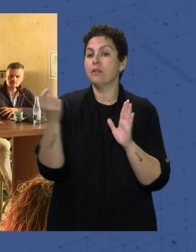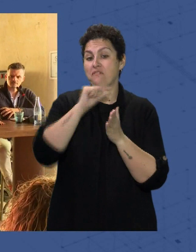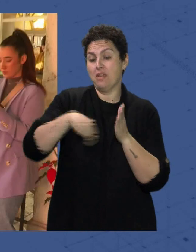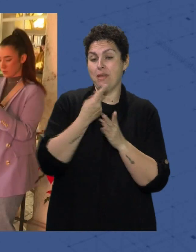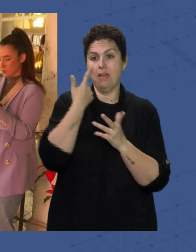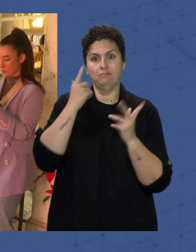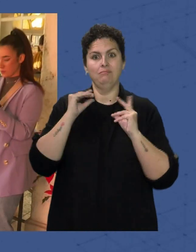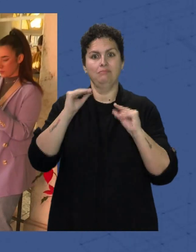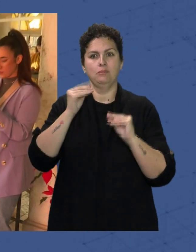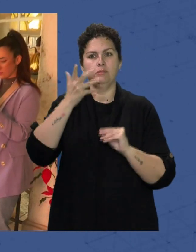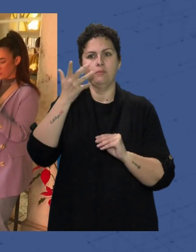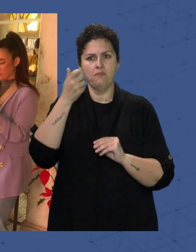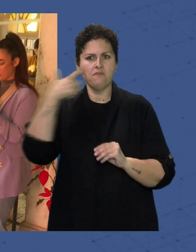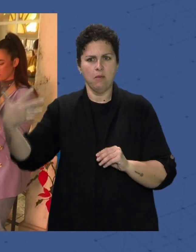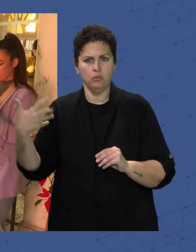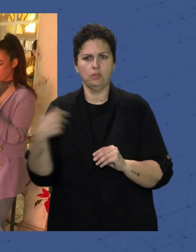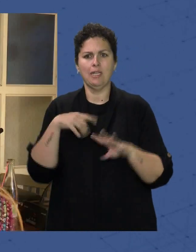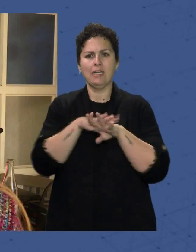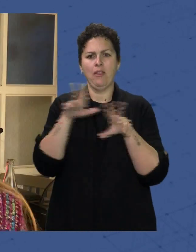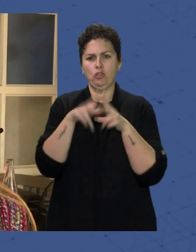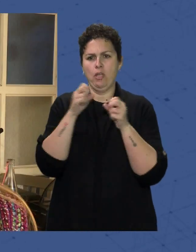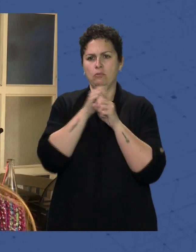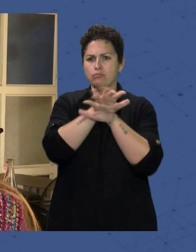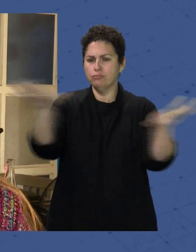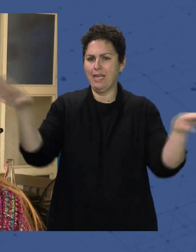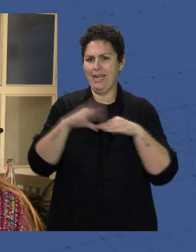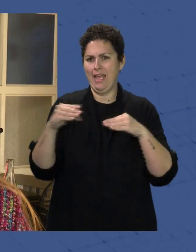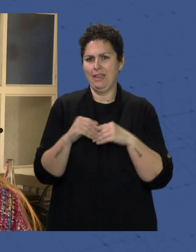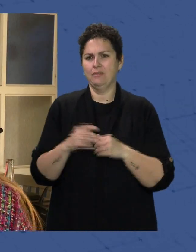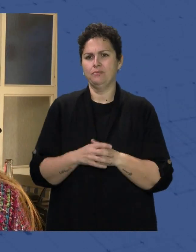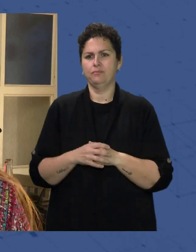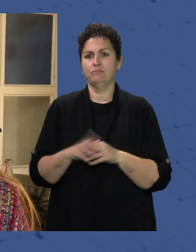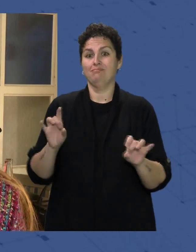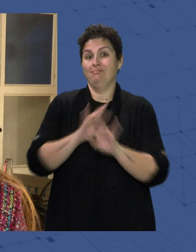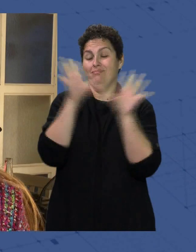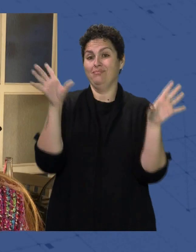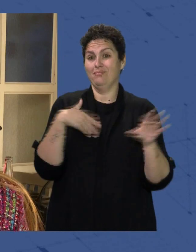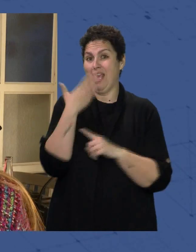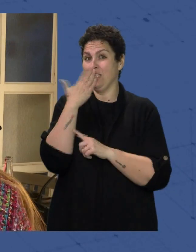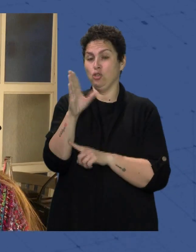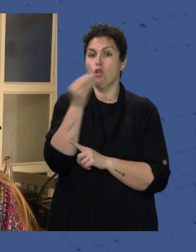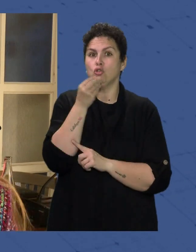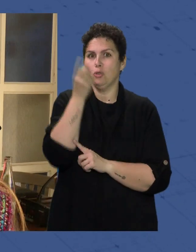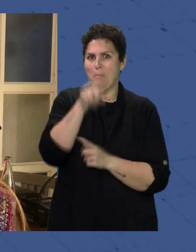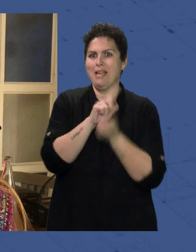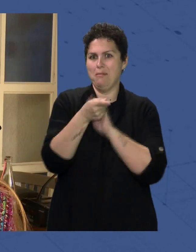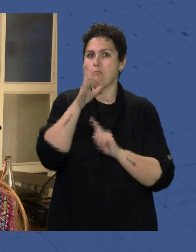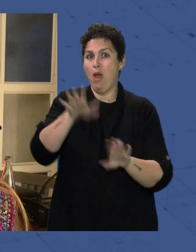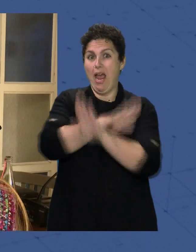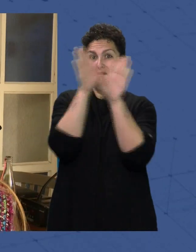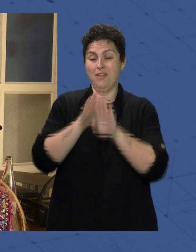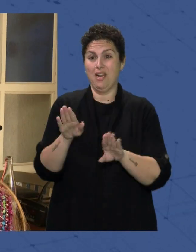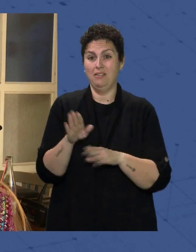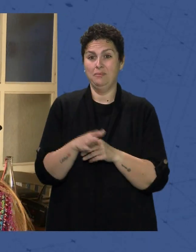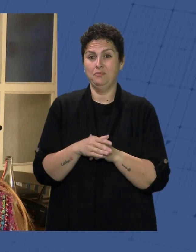clientes A través de las redes sociales Va cambiando todo Pero también Como cambia la actitud Del consumidor Sé que al final Como tenemos tantos